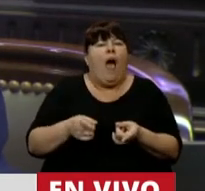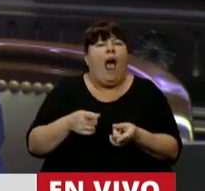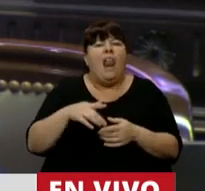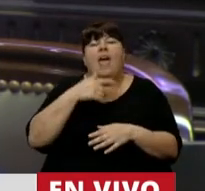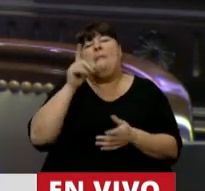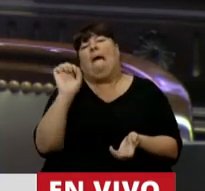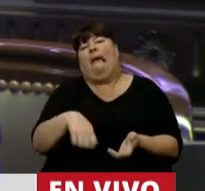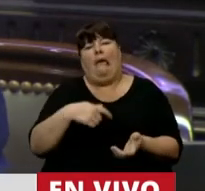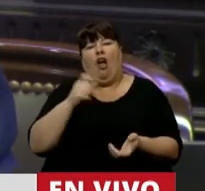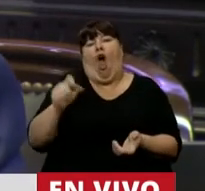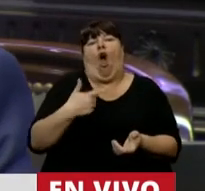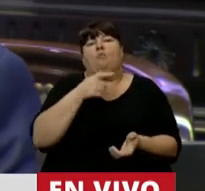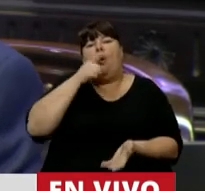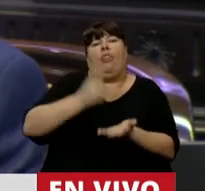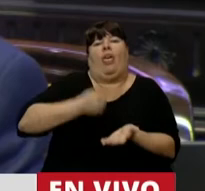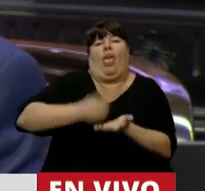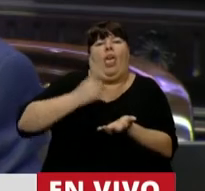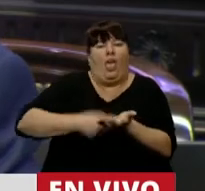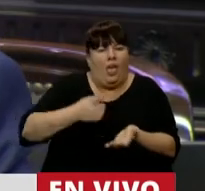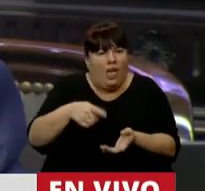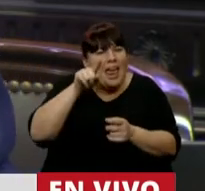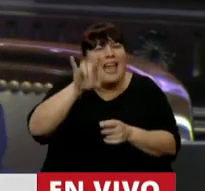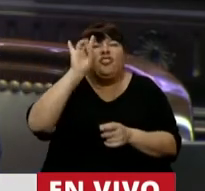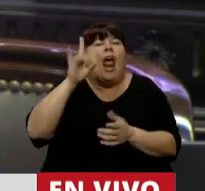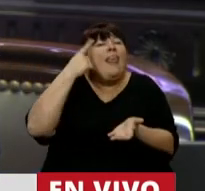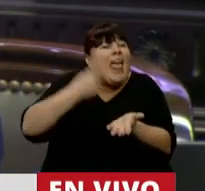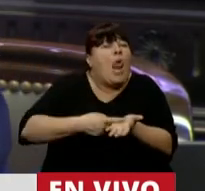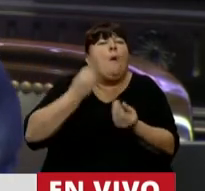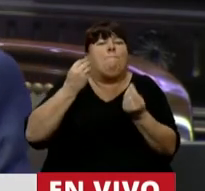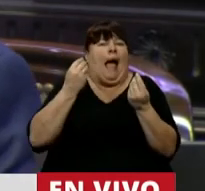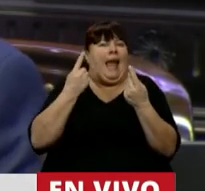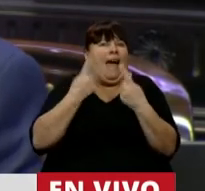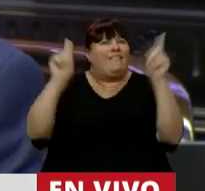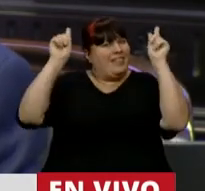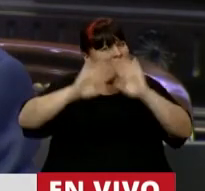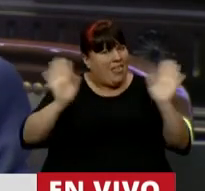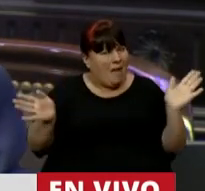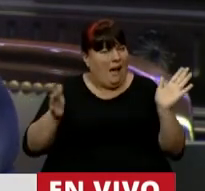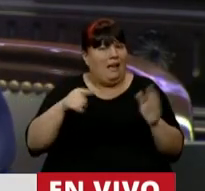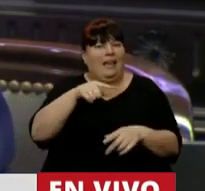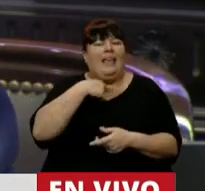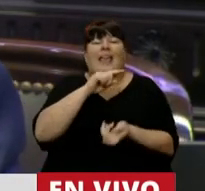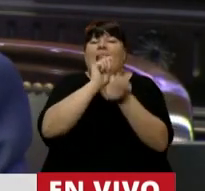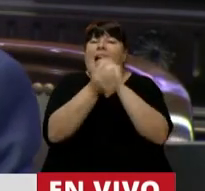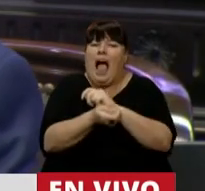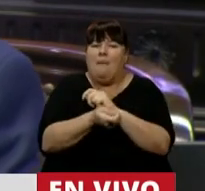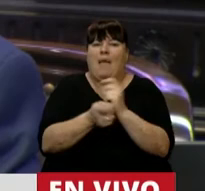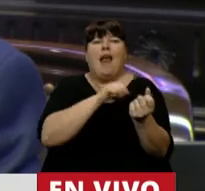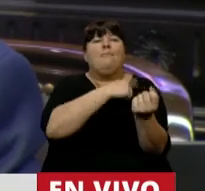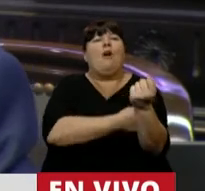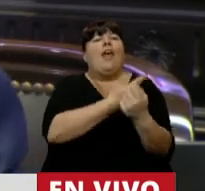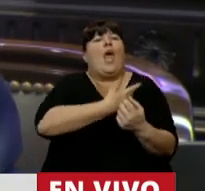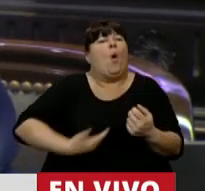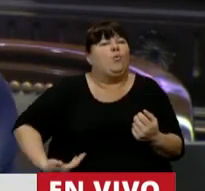ordinarizan una herramienta excepcionalísima para transformar al Poder